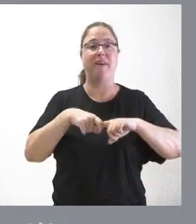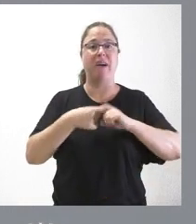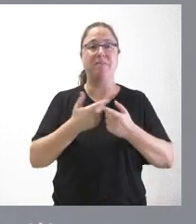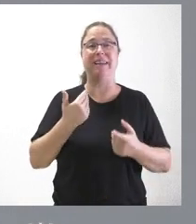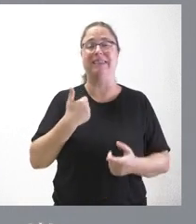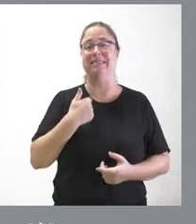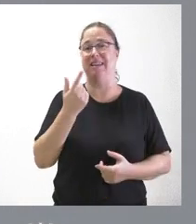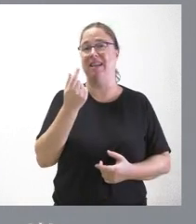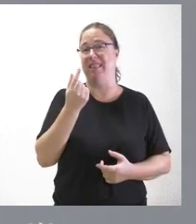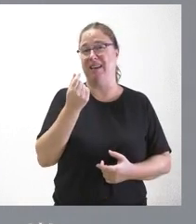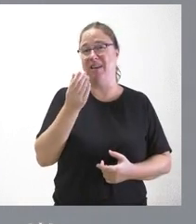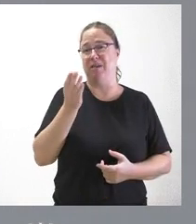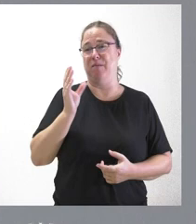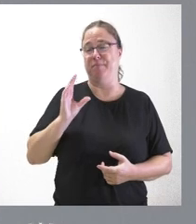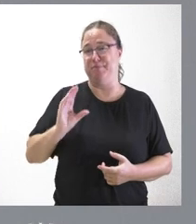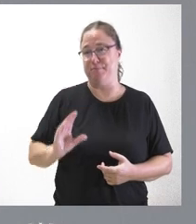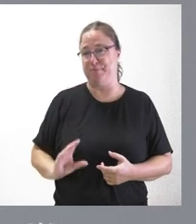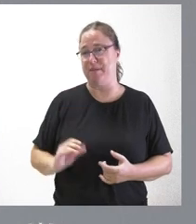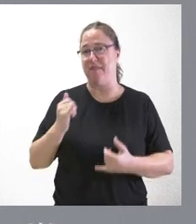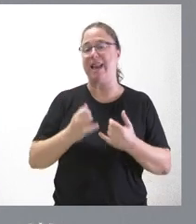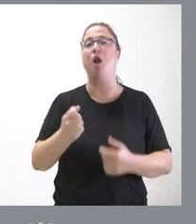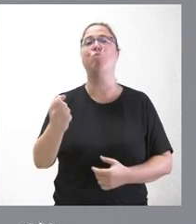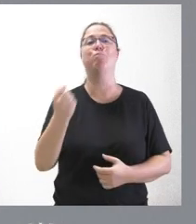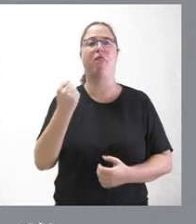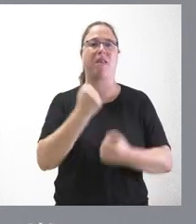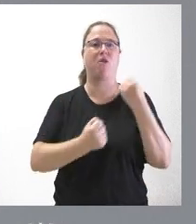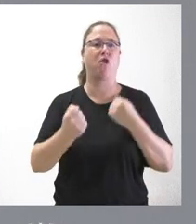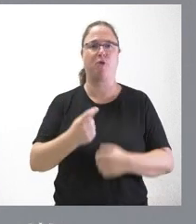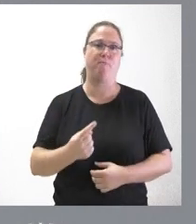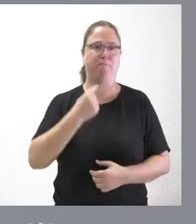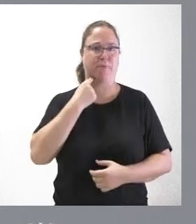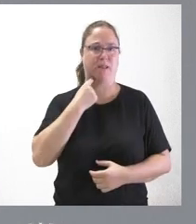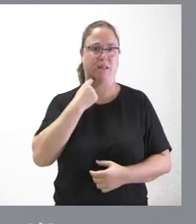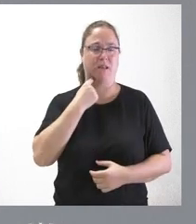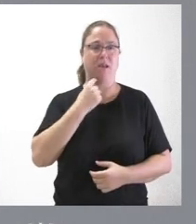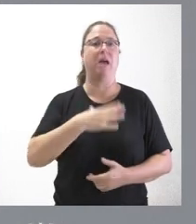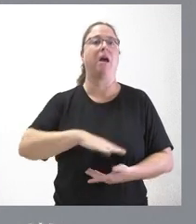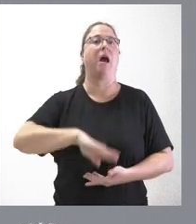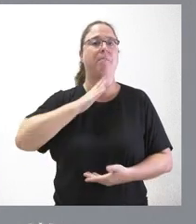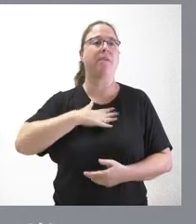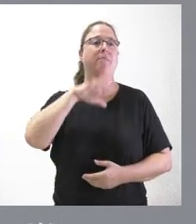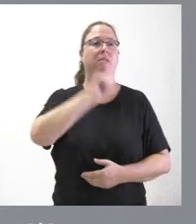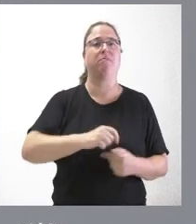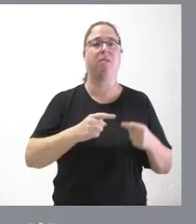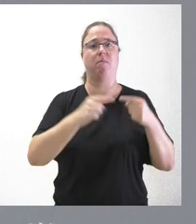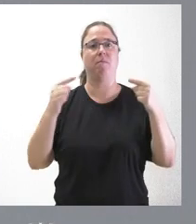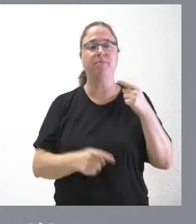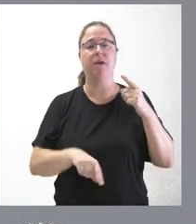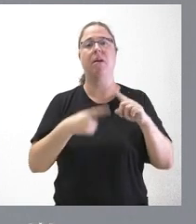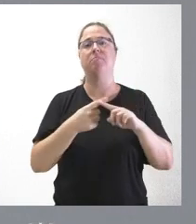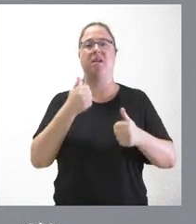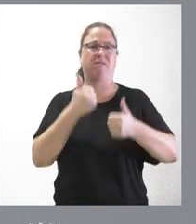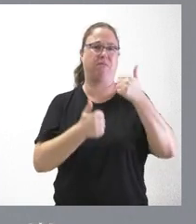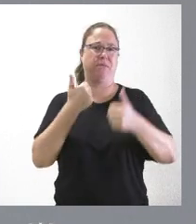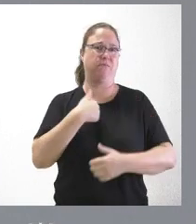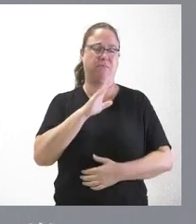poder adquisitivo en los últimos tiempos, pues, lógicamente, su capacidad de compra se ha mermado y, si encima hay una competencia como la que hemos